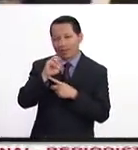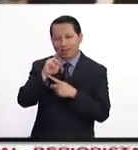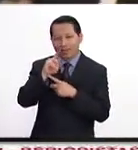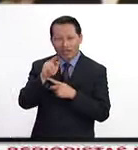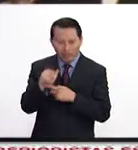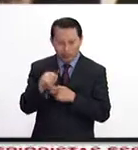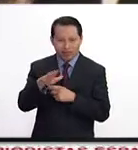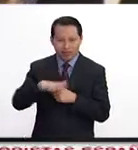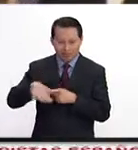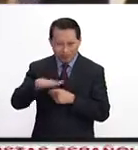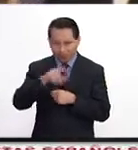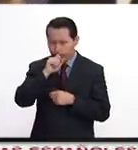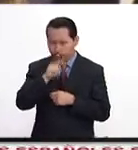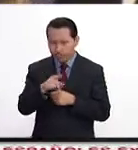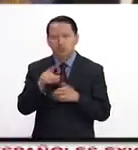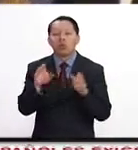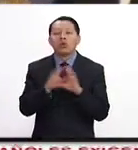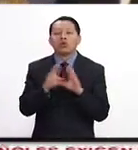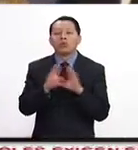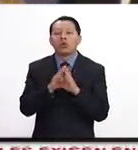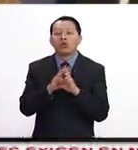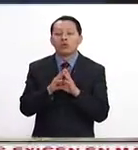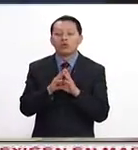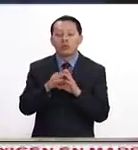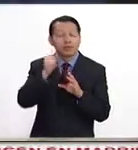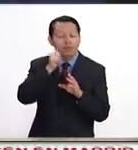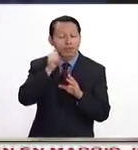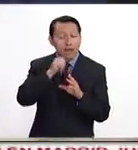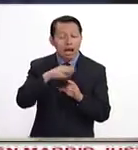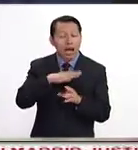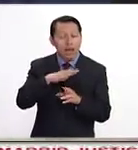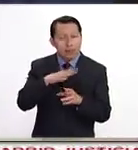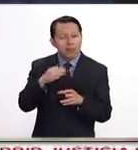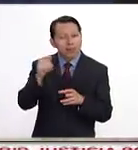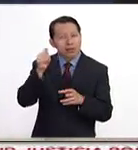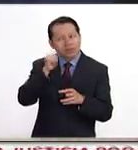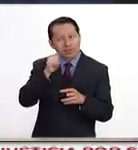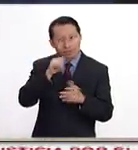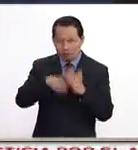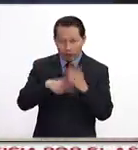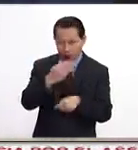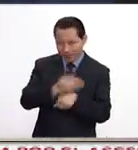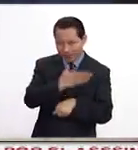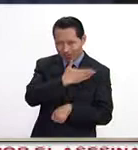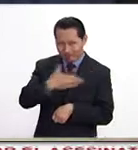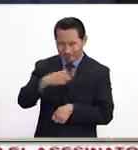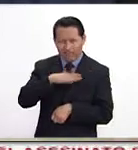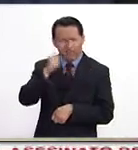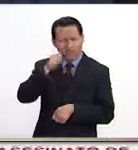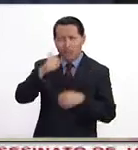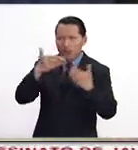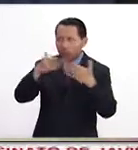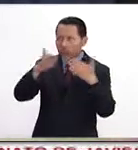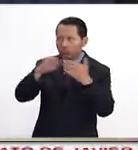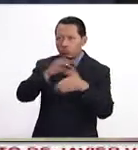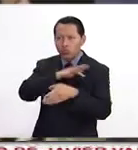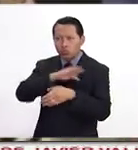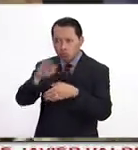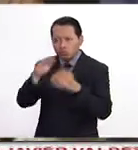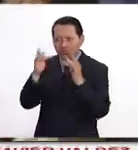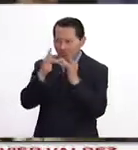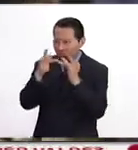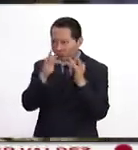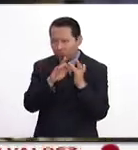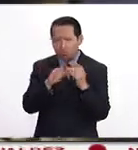Rouhani se ha visto marcada por una apertura, una idea de negociación, de acercamiento hacia los